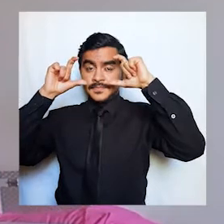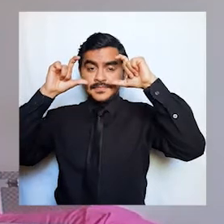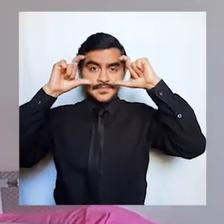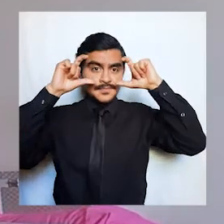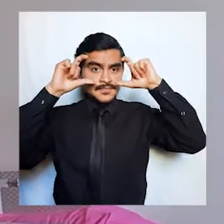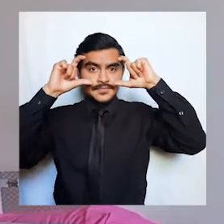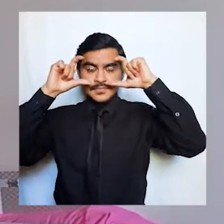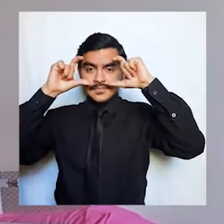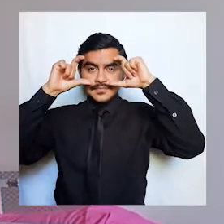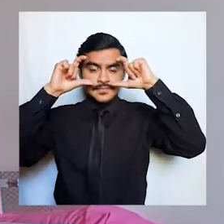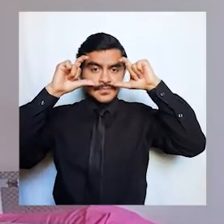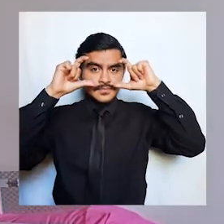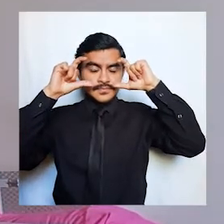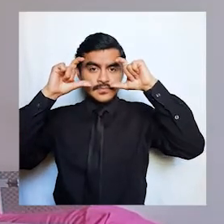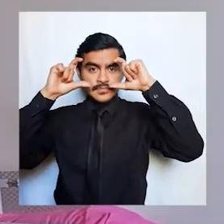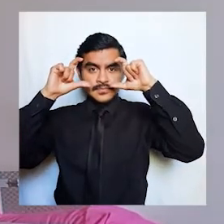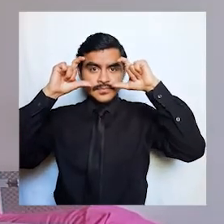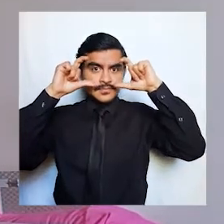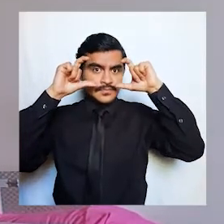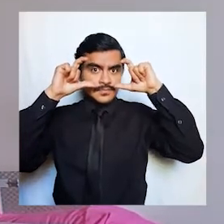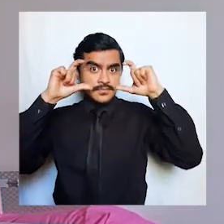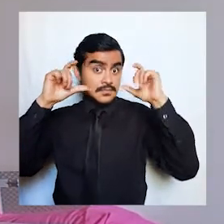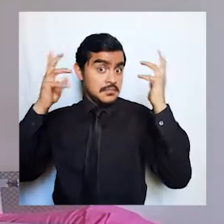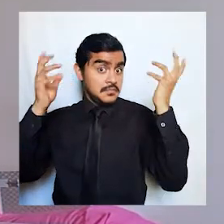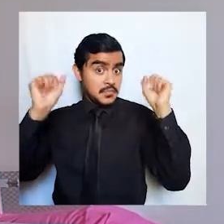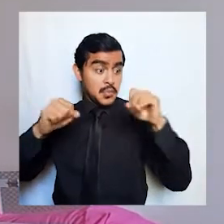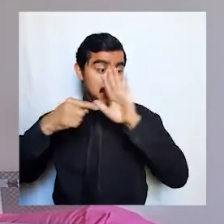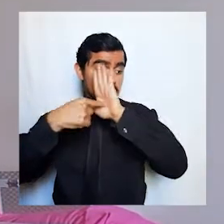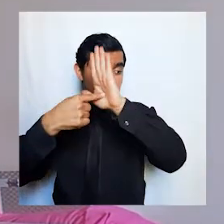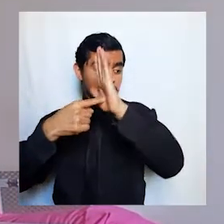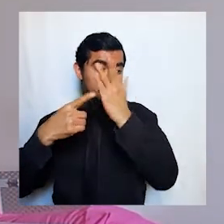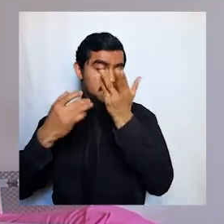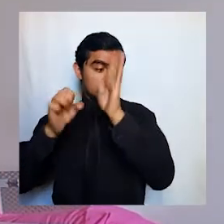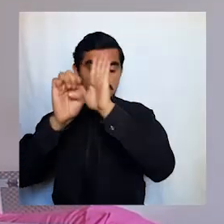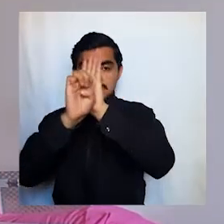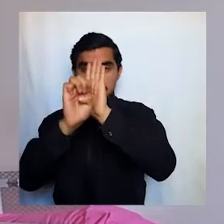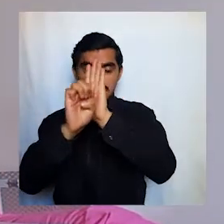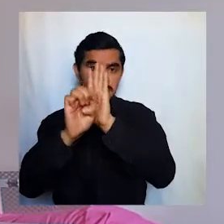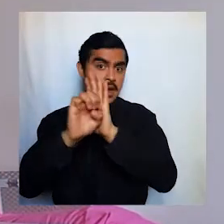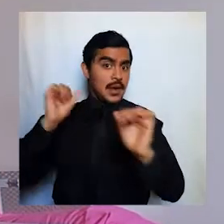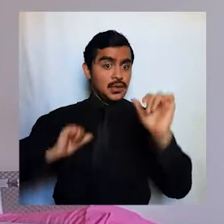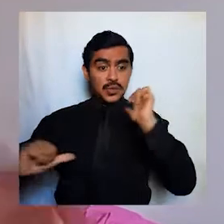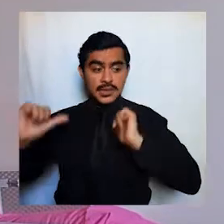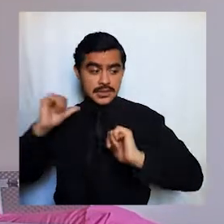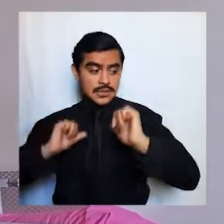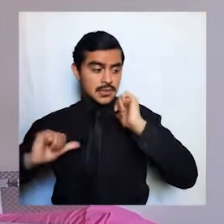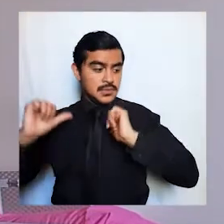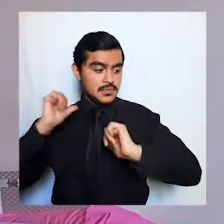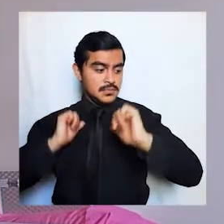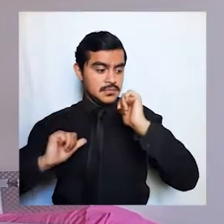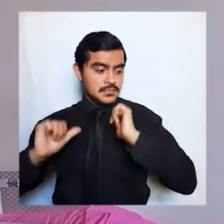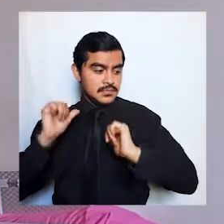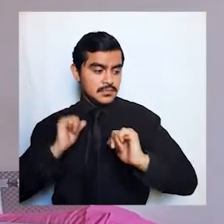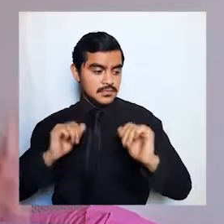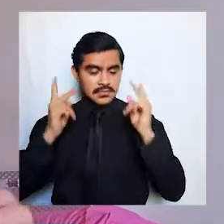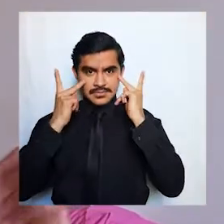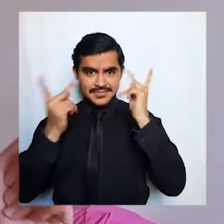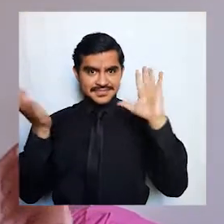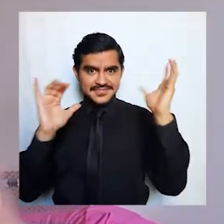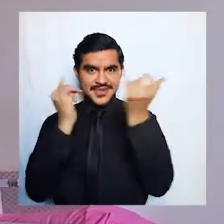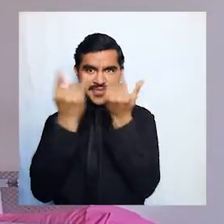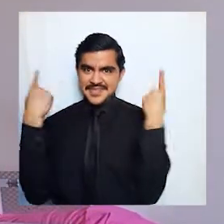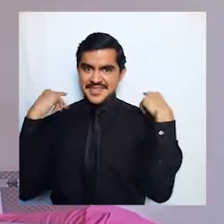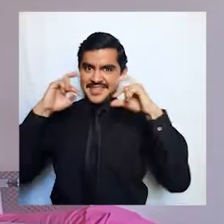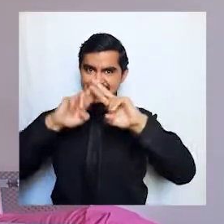estos lentes pueden servir para algo tal vez van a hacer actuación y van a ser una